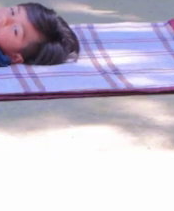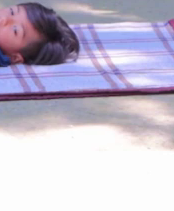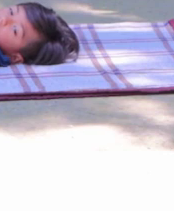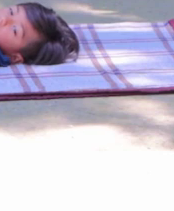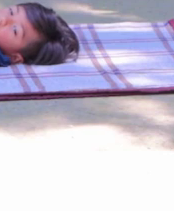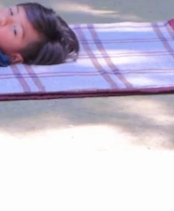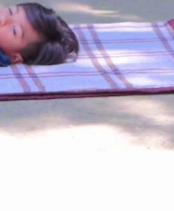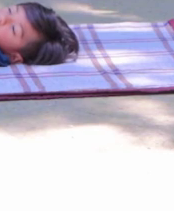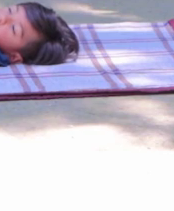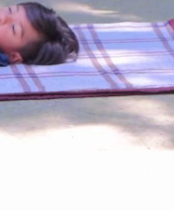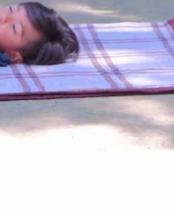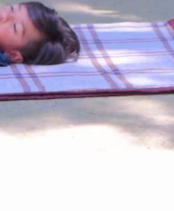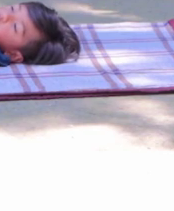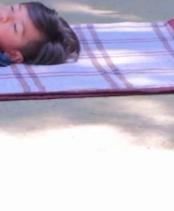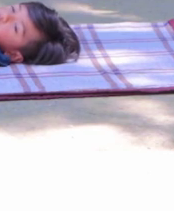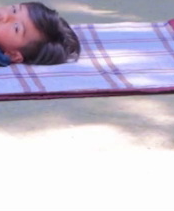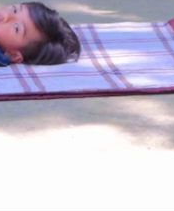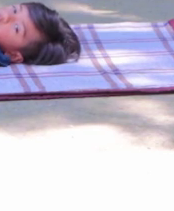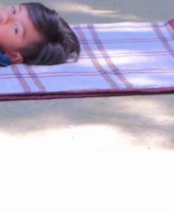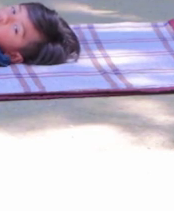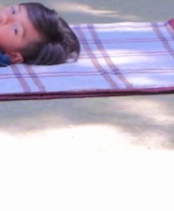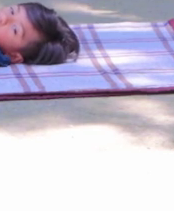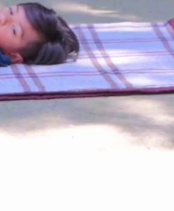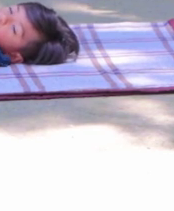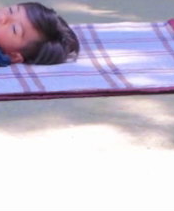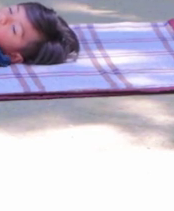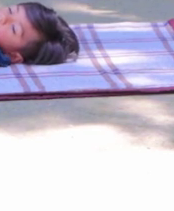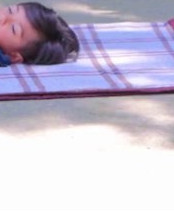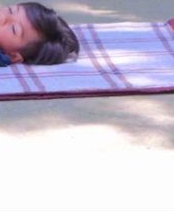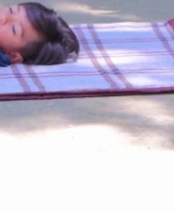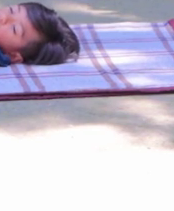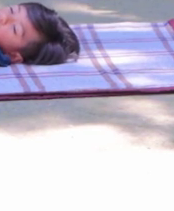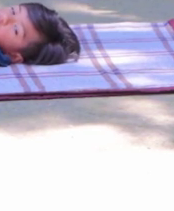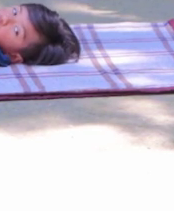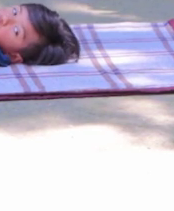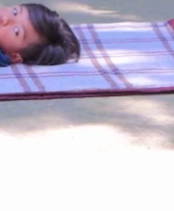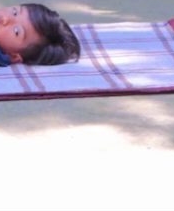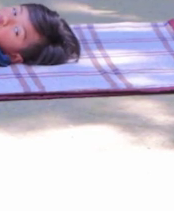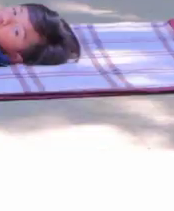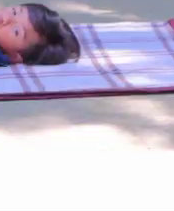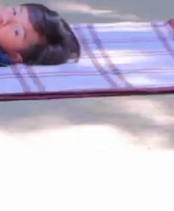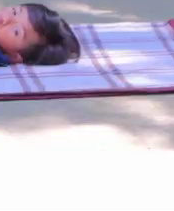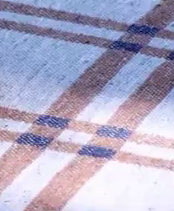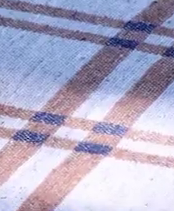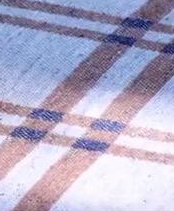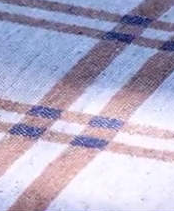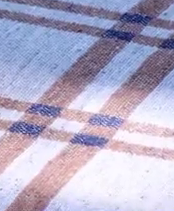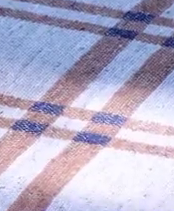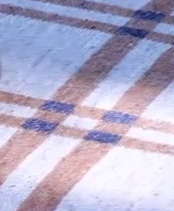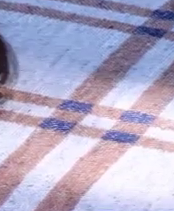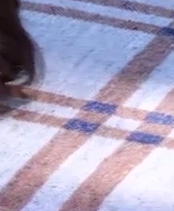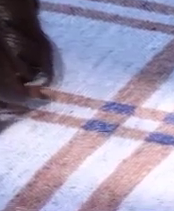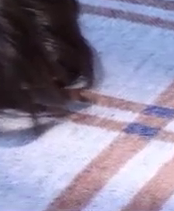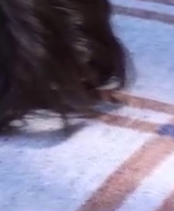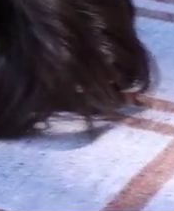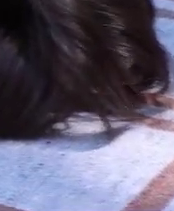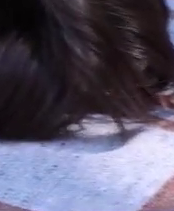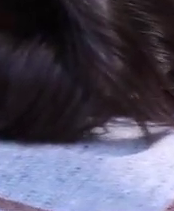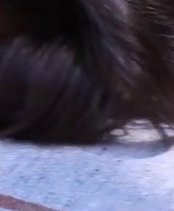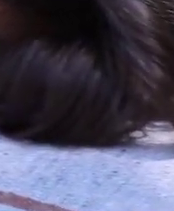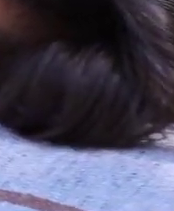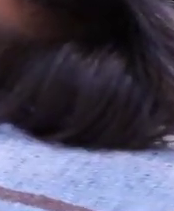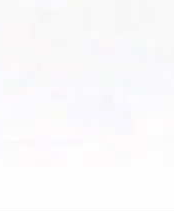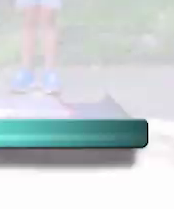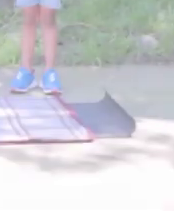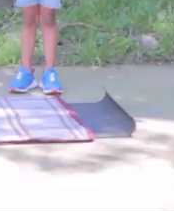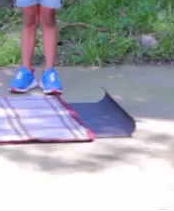Respiramos. Bajamos. Pies juntos, elevación de cadera. Bajamos. Una vez más. Alto.